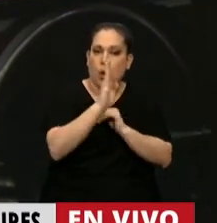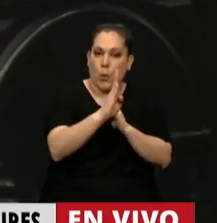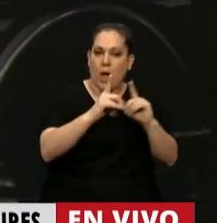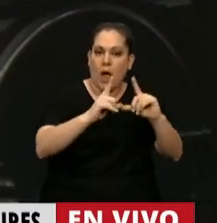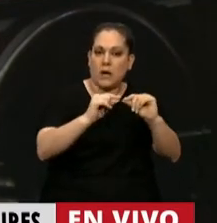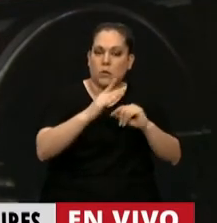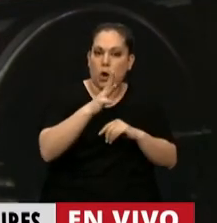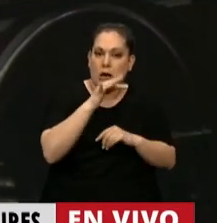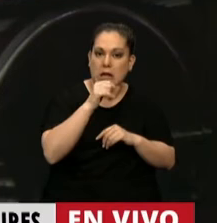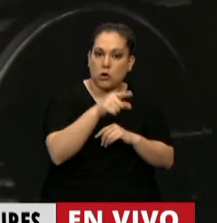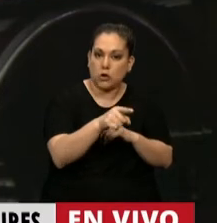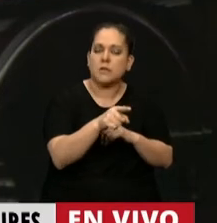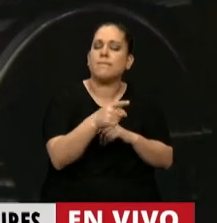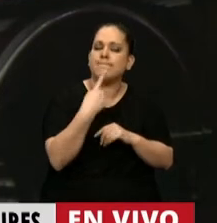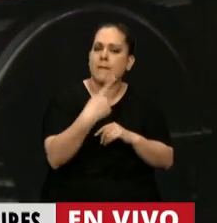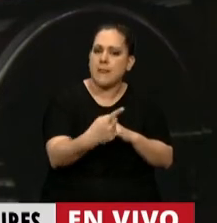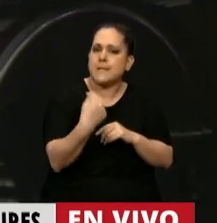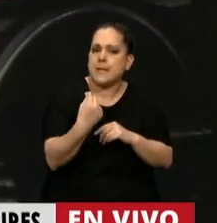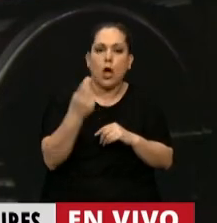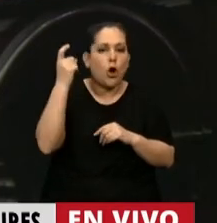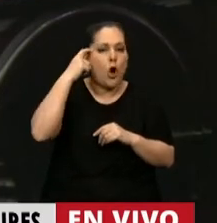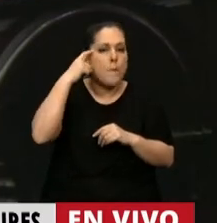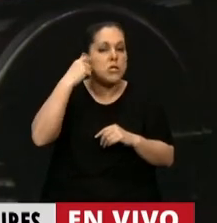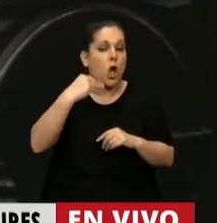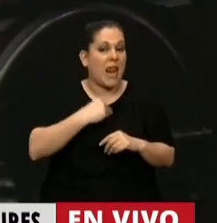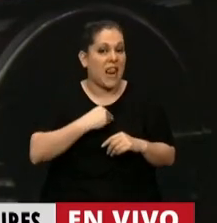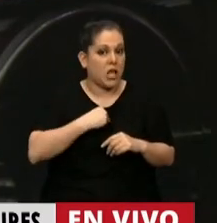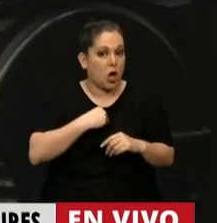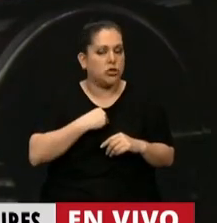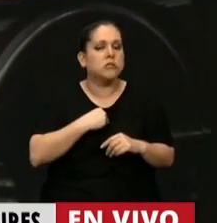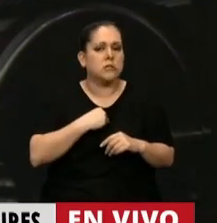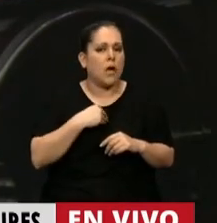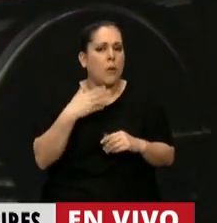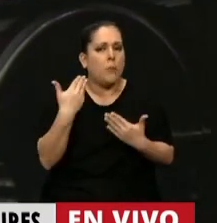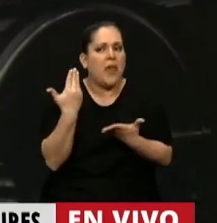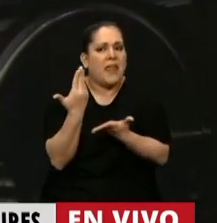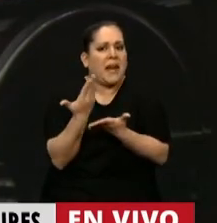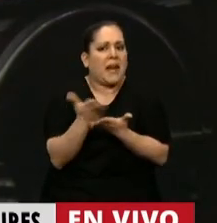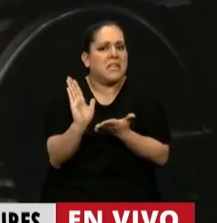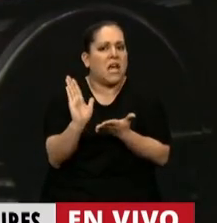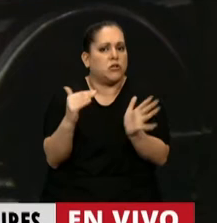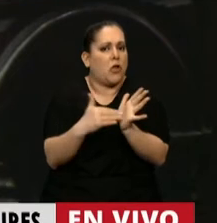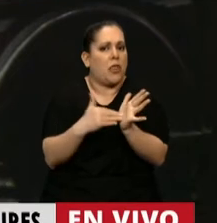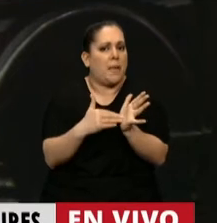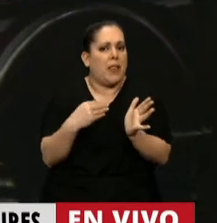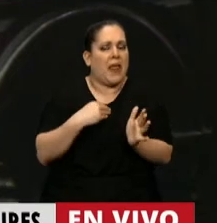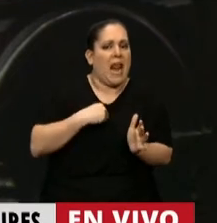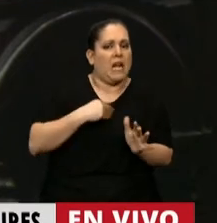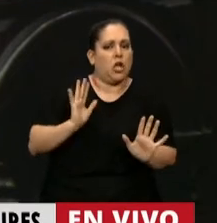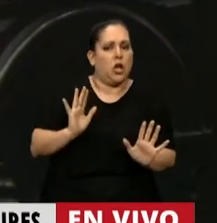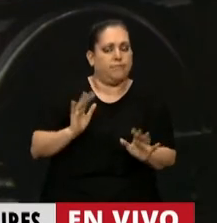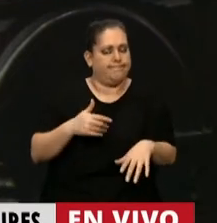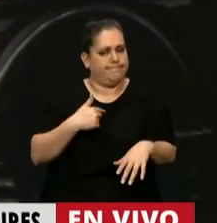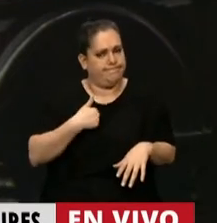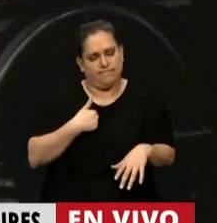14, donde se habilita que las convicciones religiosas den lugar al rechazo de realizar alguna práctica. Esto lo